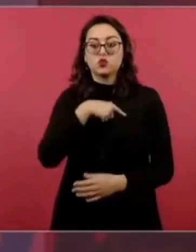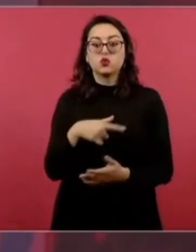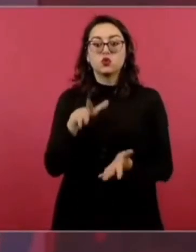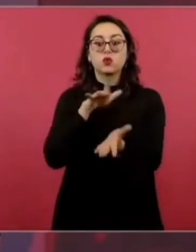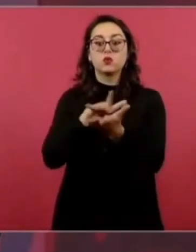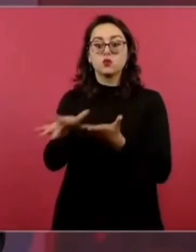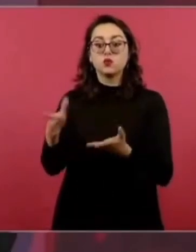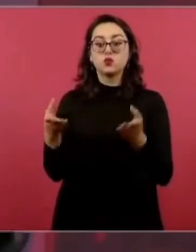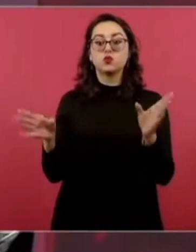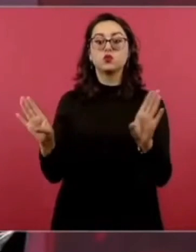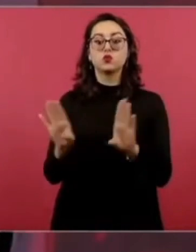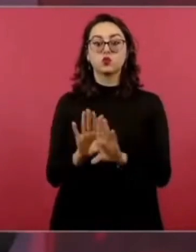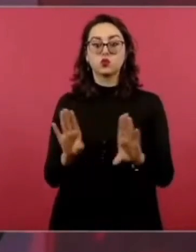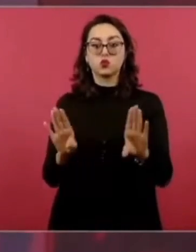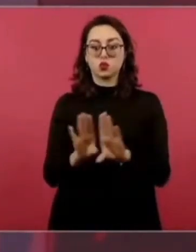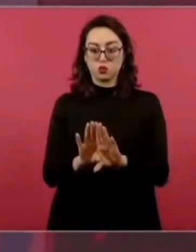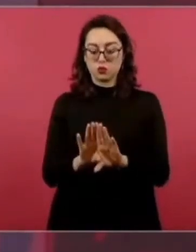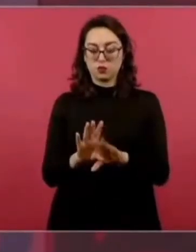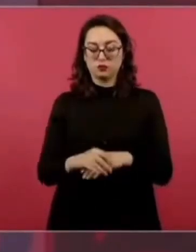para